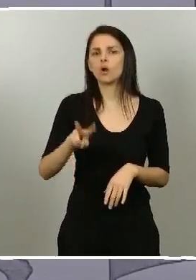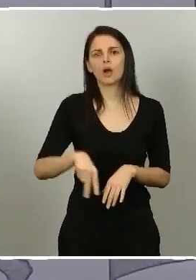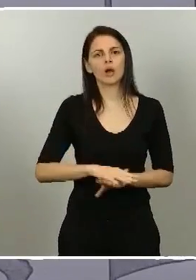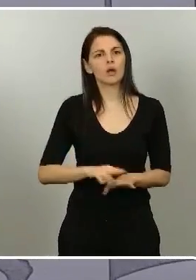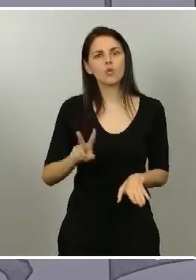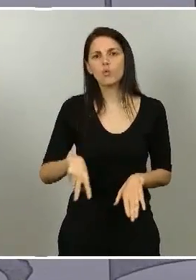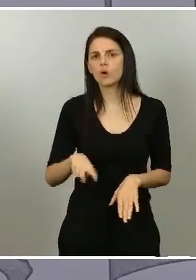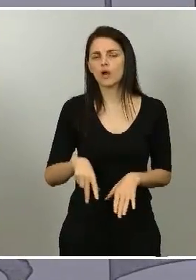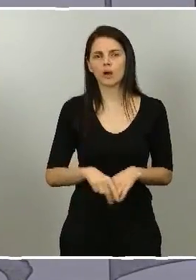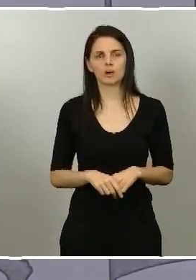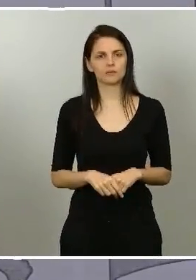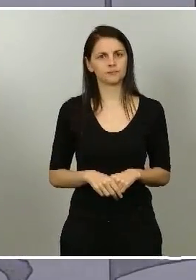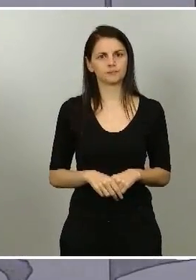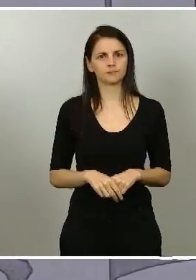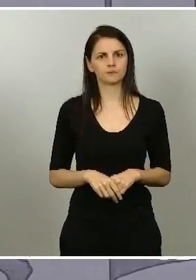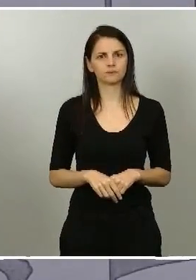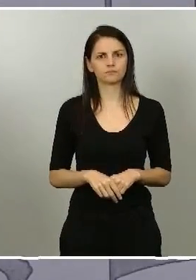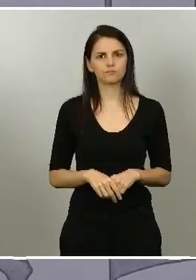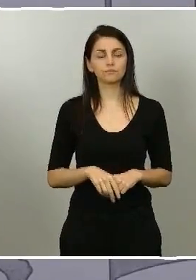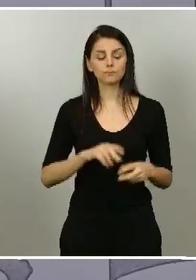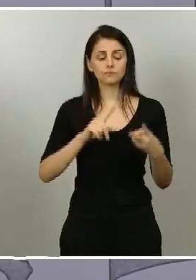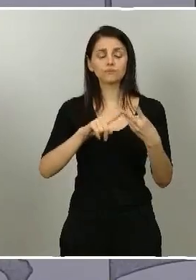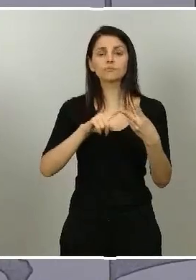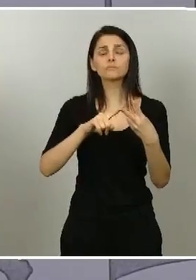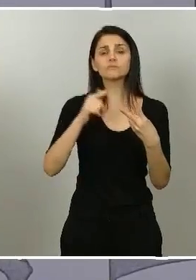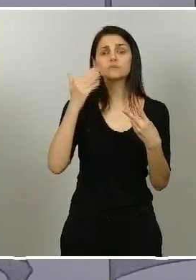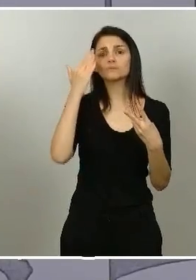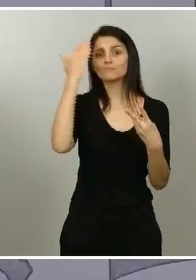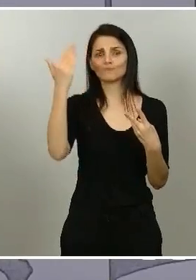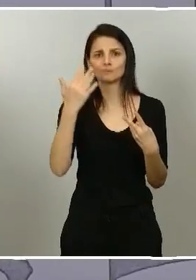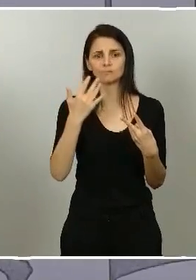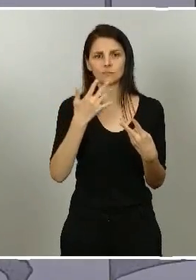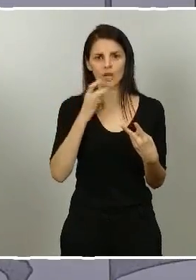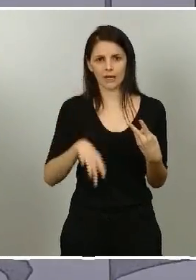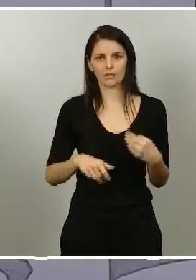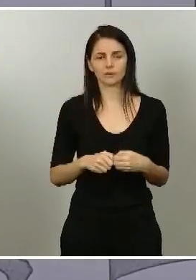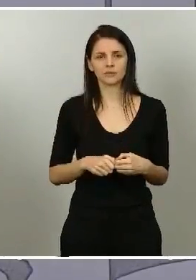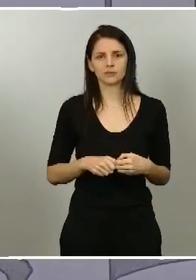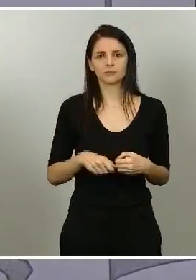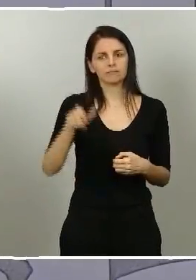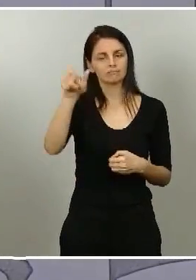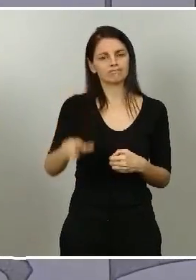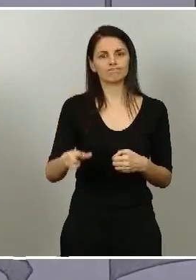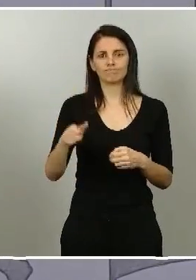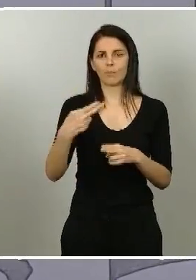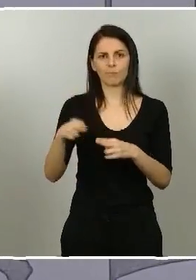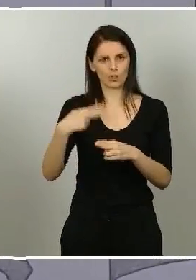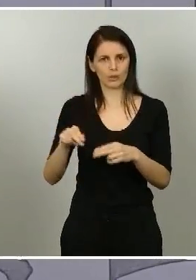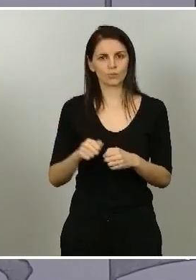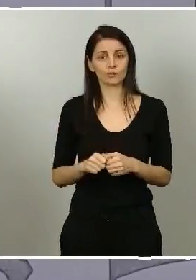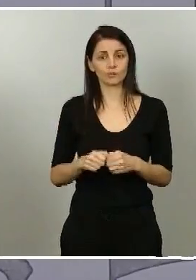El segundo elogio se refiere a un político, a un político que conocía ya antes de este trance,